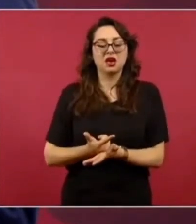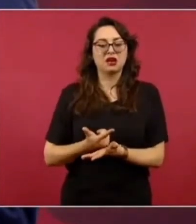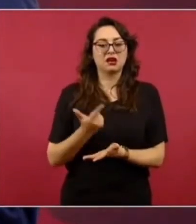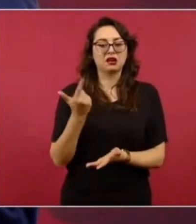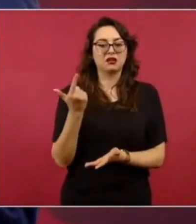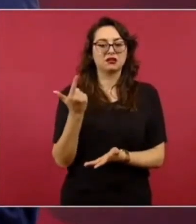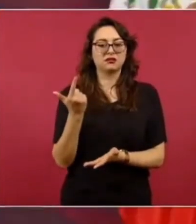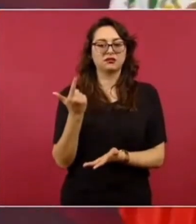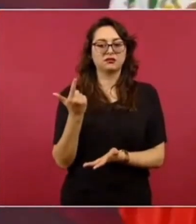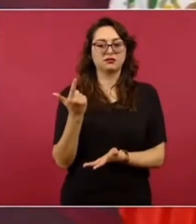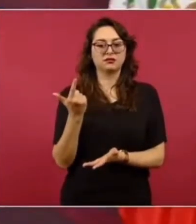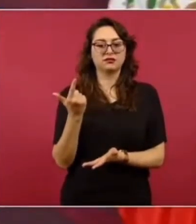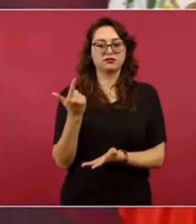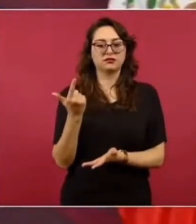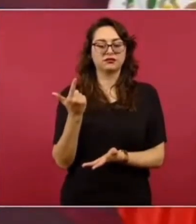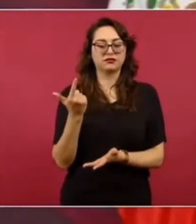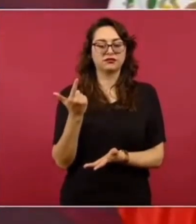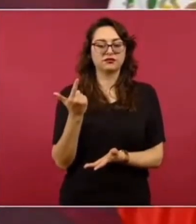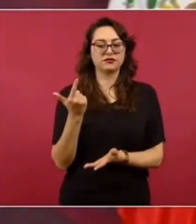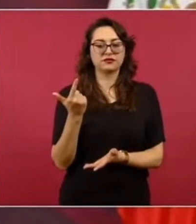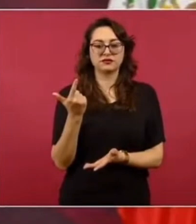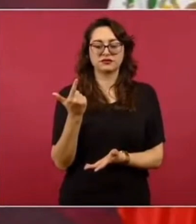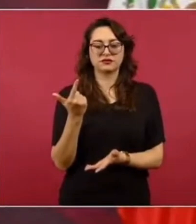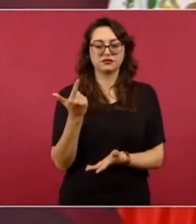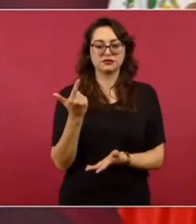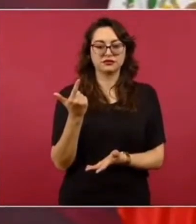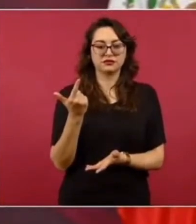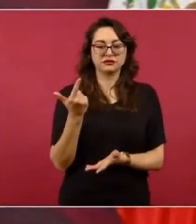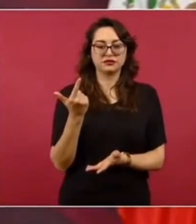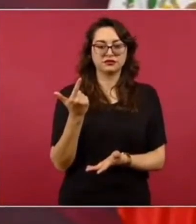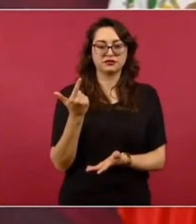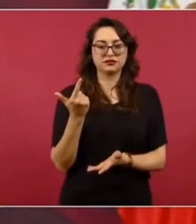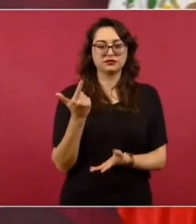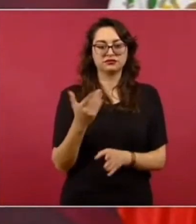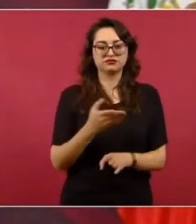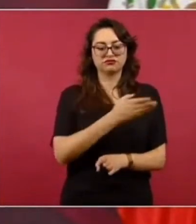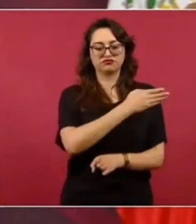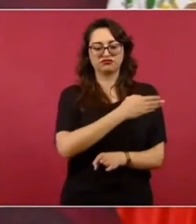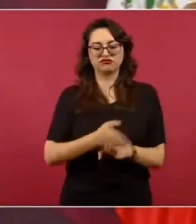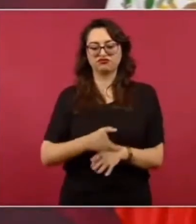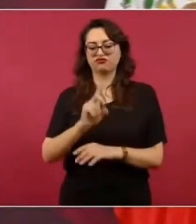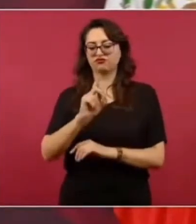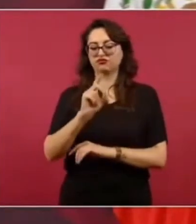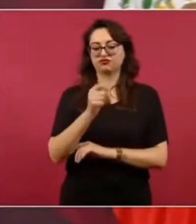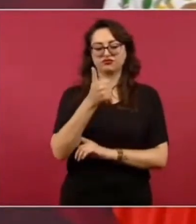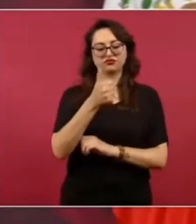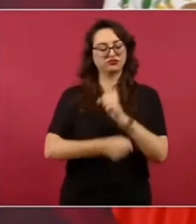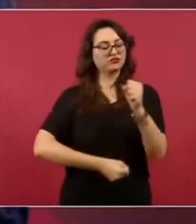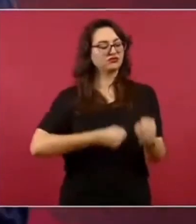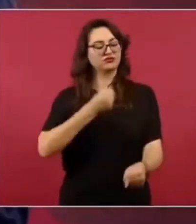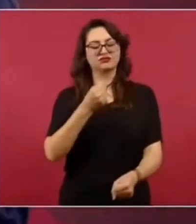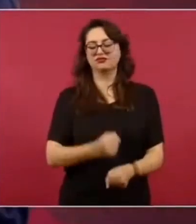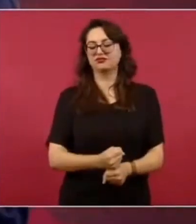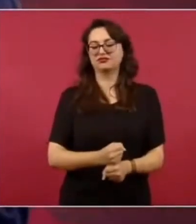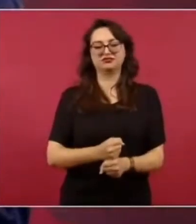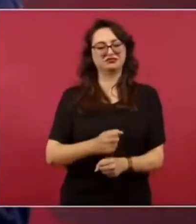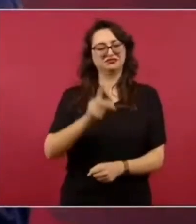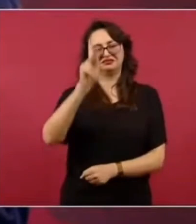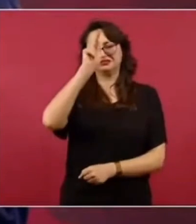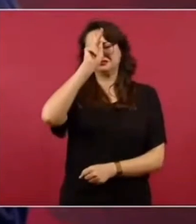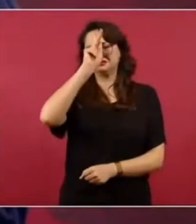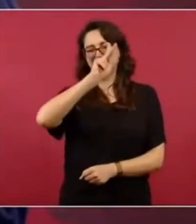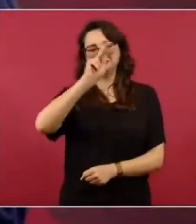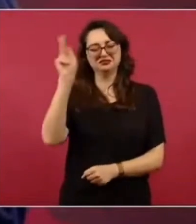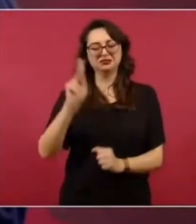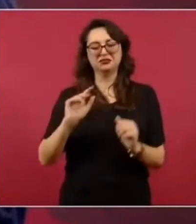a partir del periodo neoliberal, sobre todo